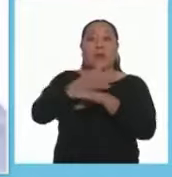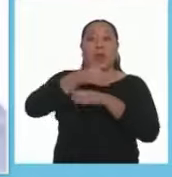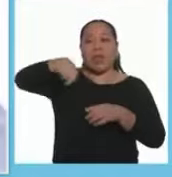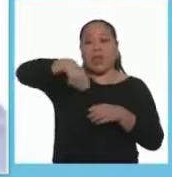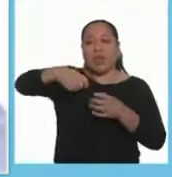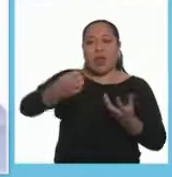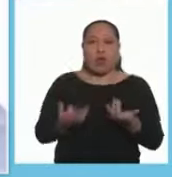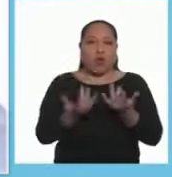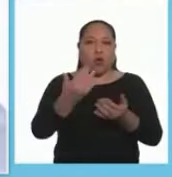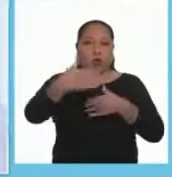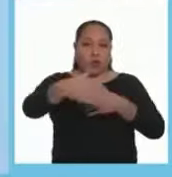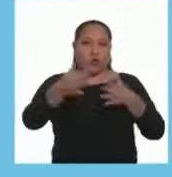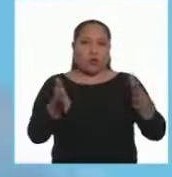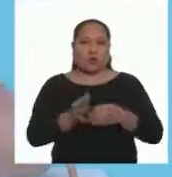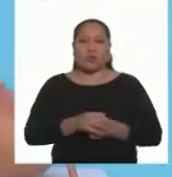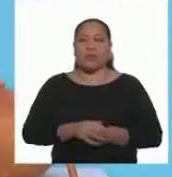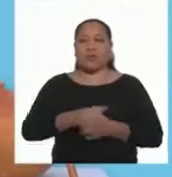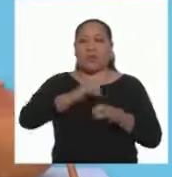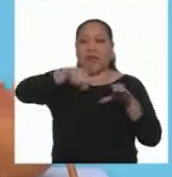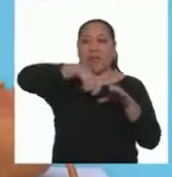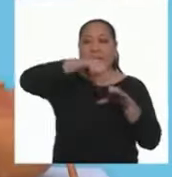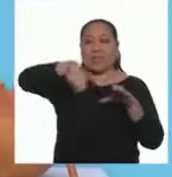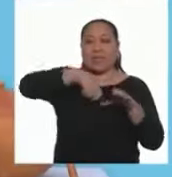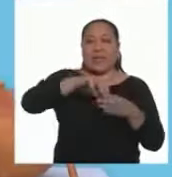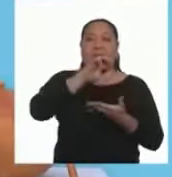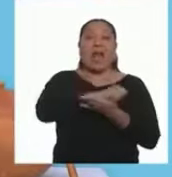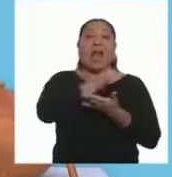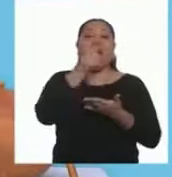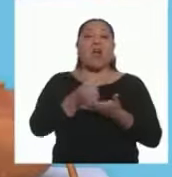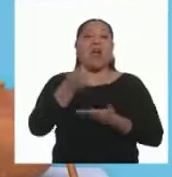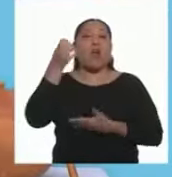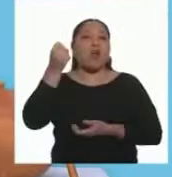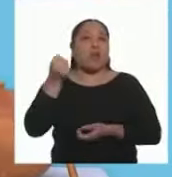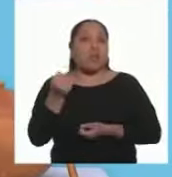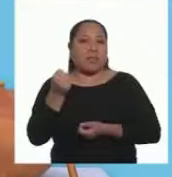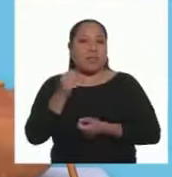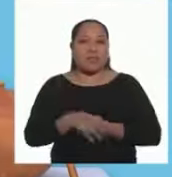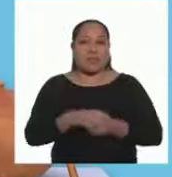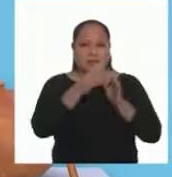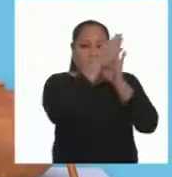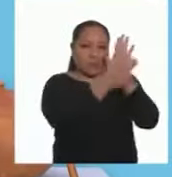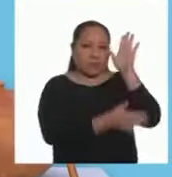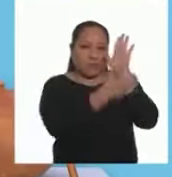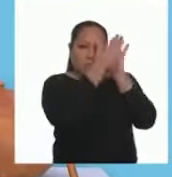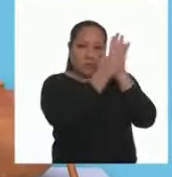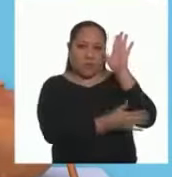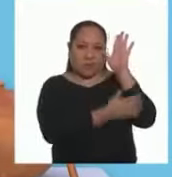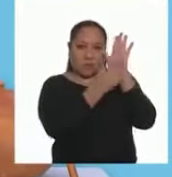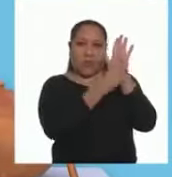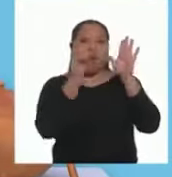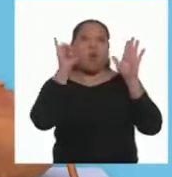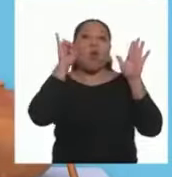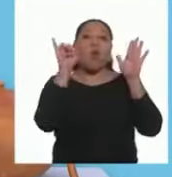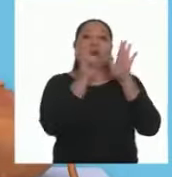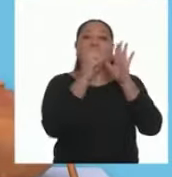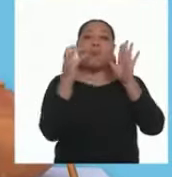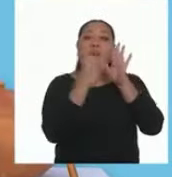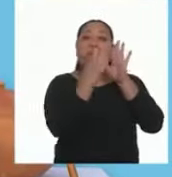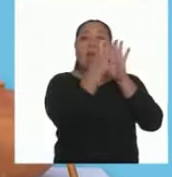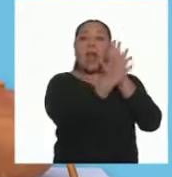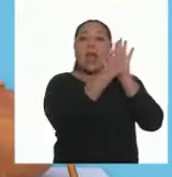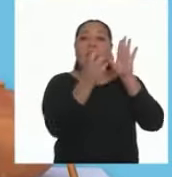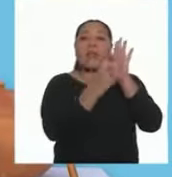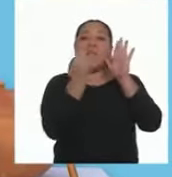cuchara de madera, cocina, etc. La receta del arroz con leche De preferencia en un papelote